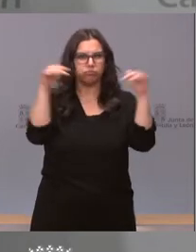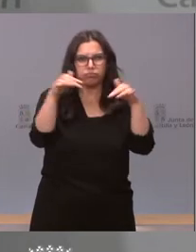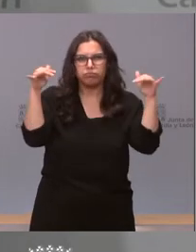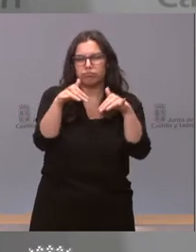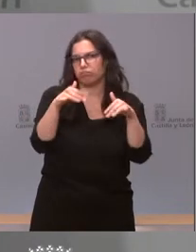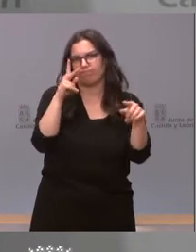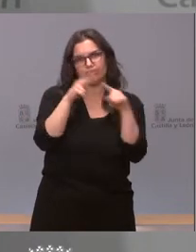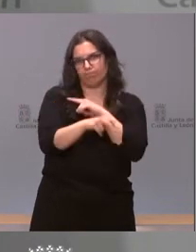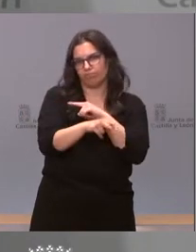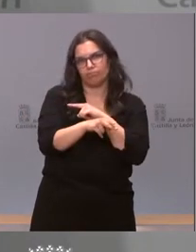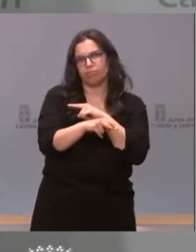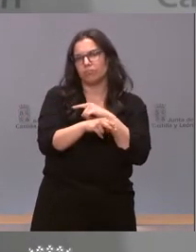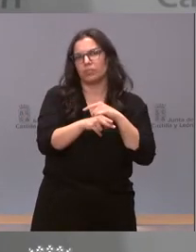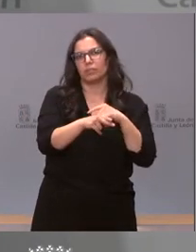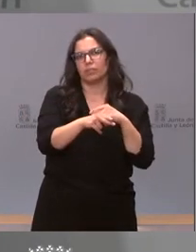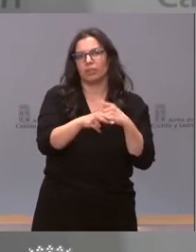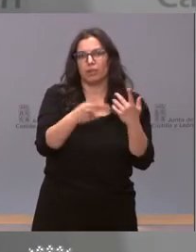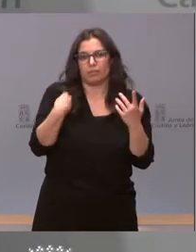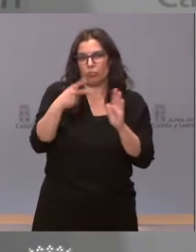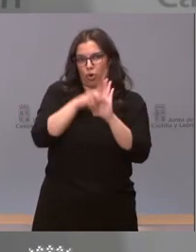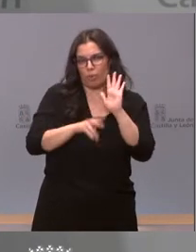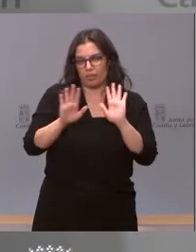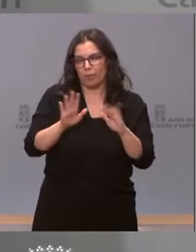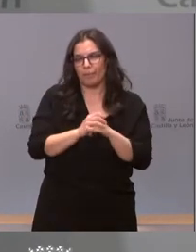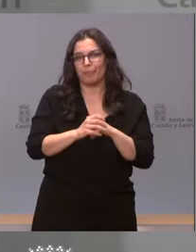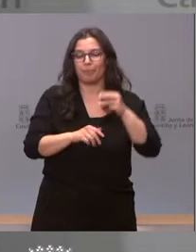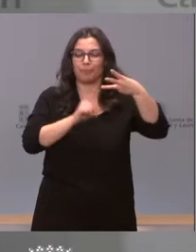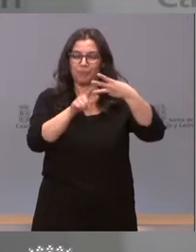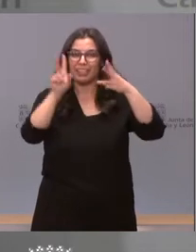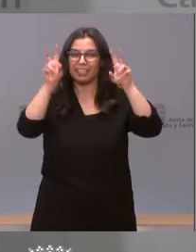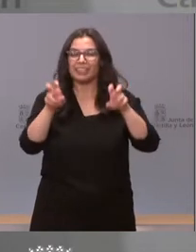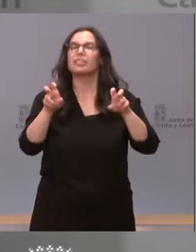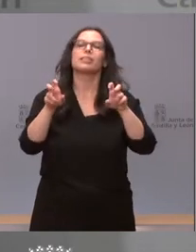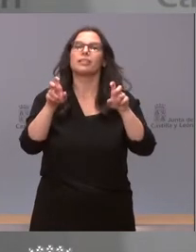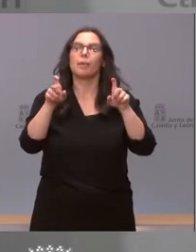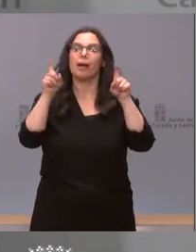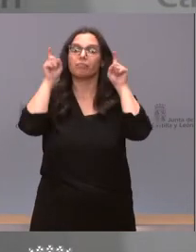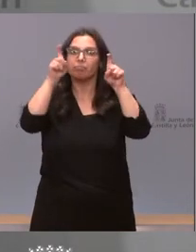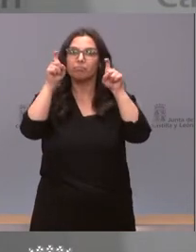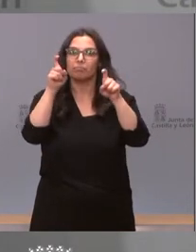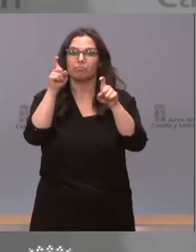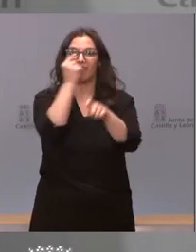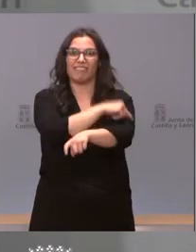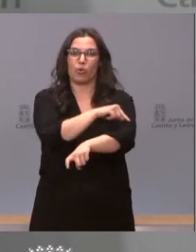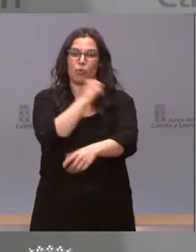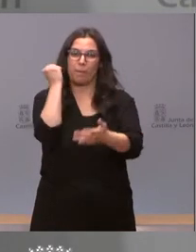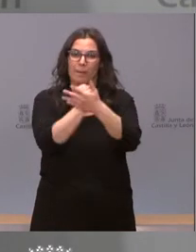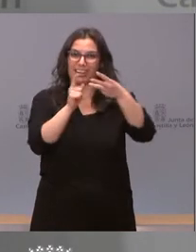todo lo que está sujeto en la norma. ¿Sobre los docentes y la vacunación con Astra? Bueno, la verdad es que la